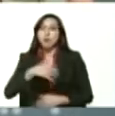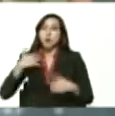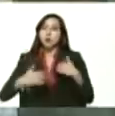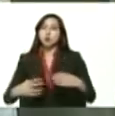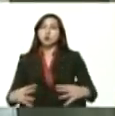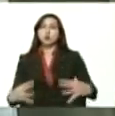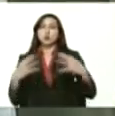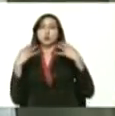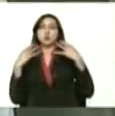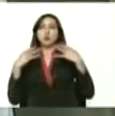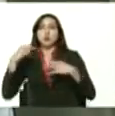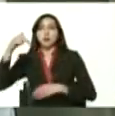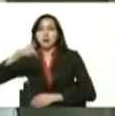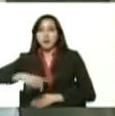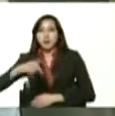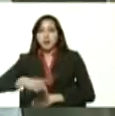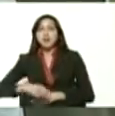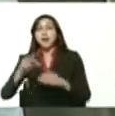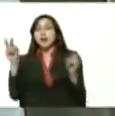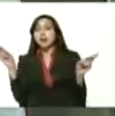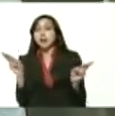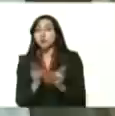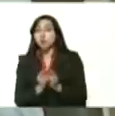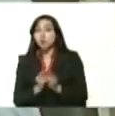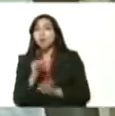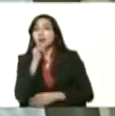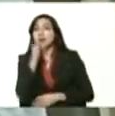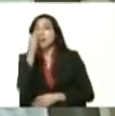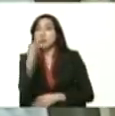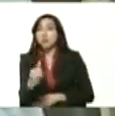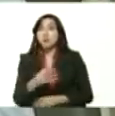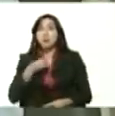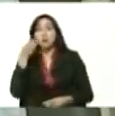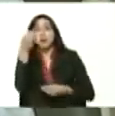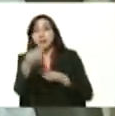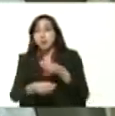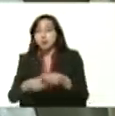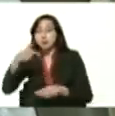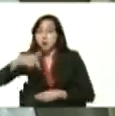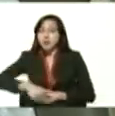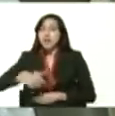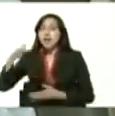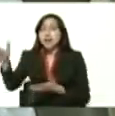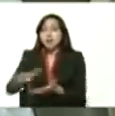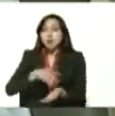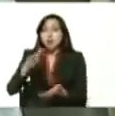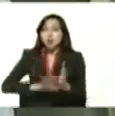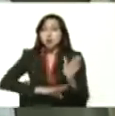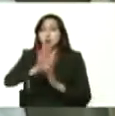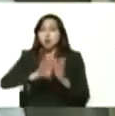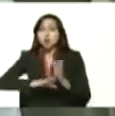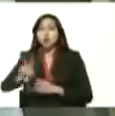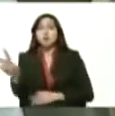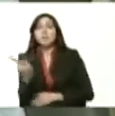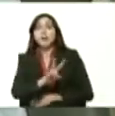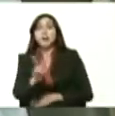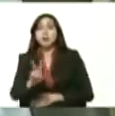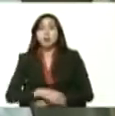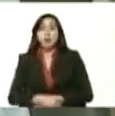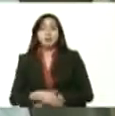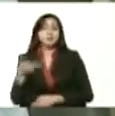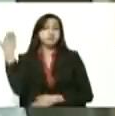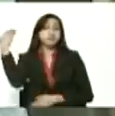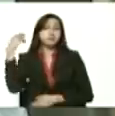en este resumen informativo de la producción en el país. El día lunes sostuvimos una